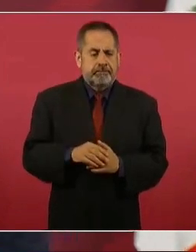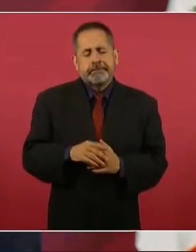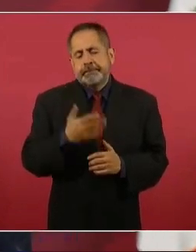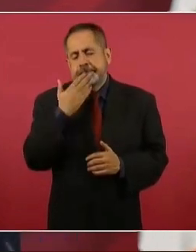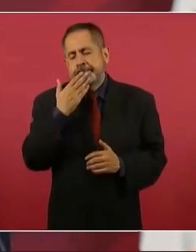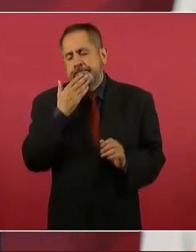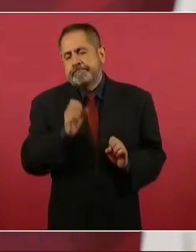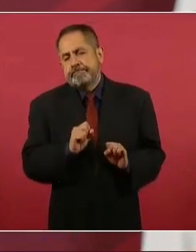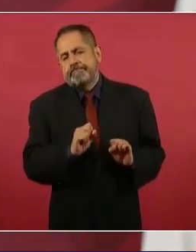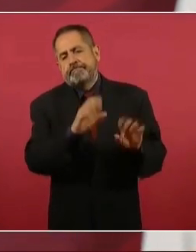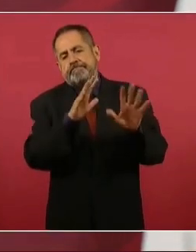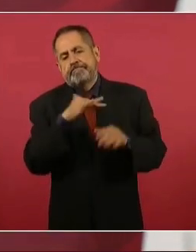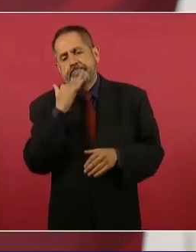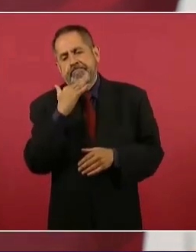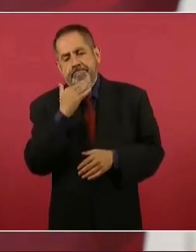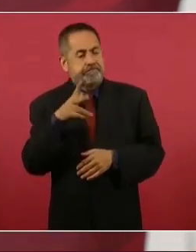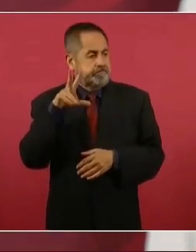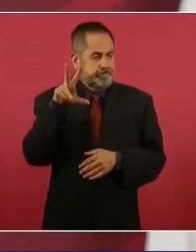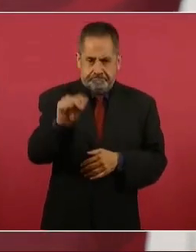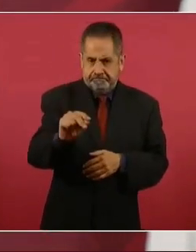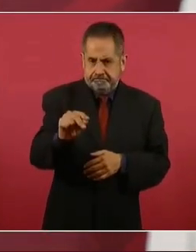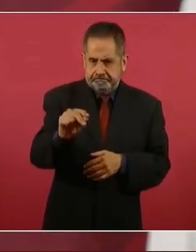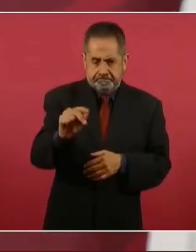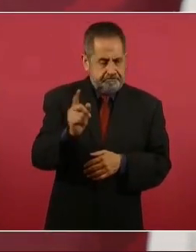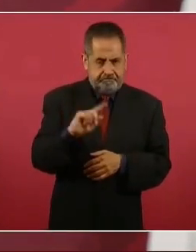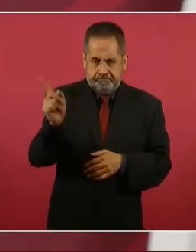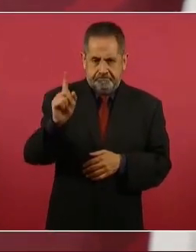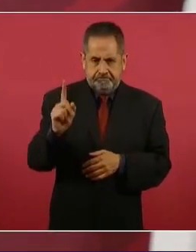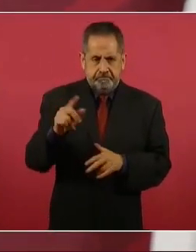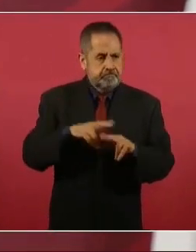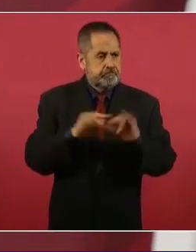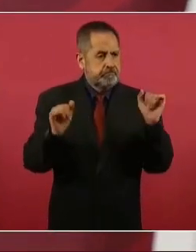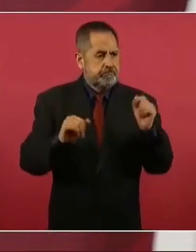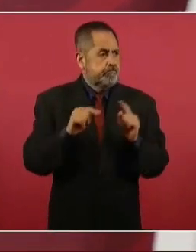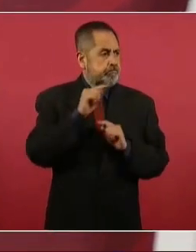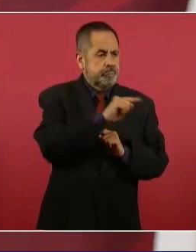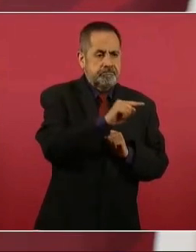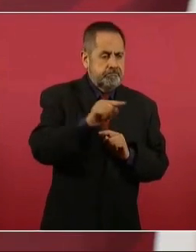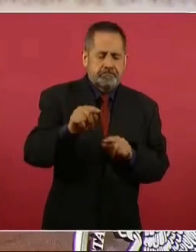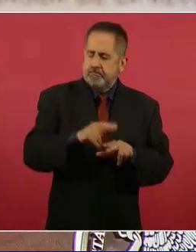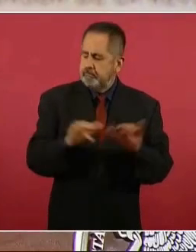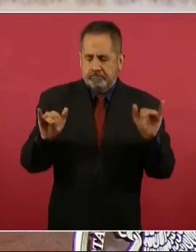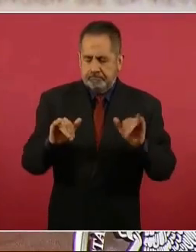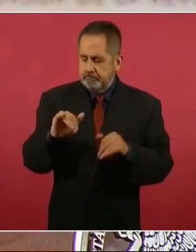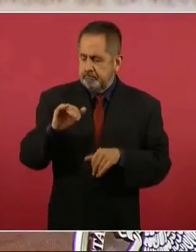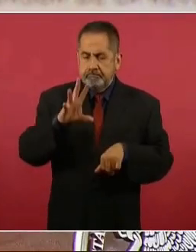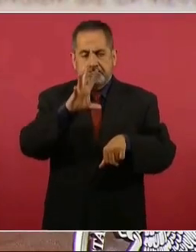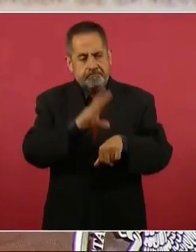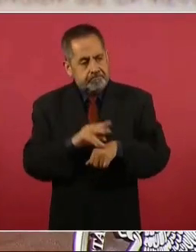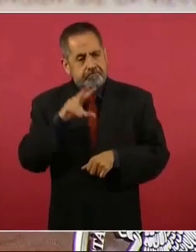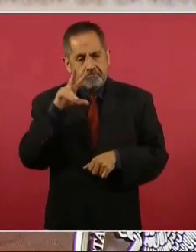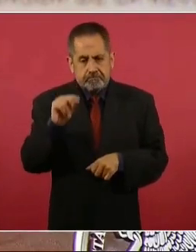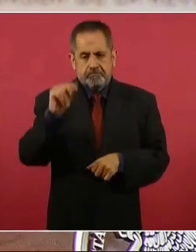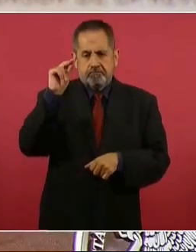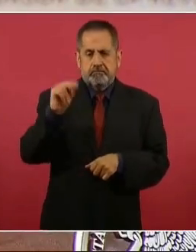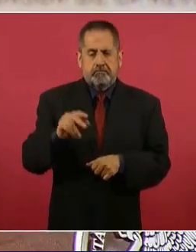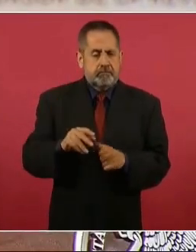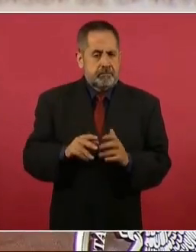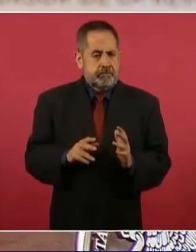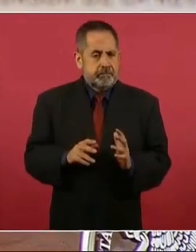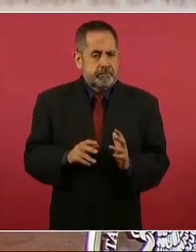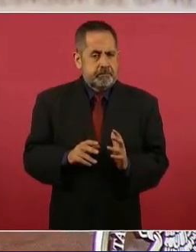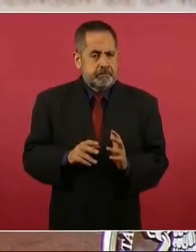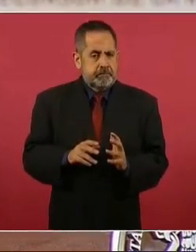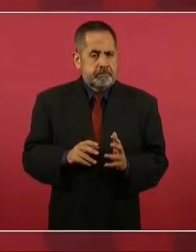la corrupción en ningún caso. La autonomía no